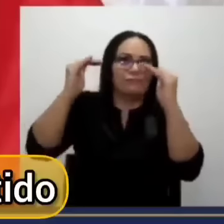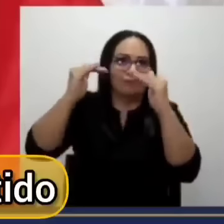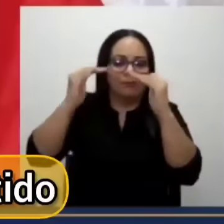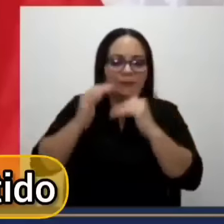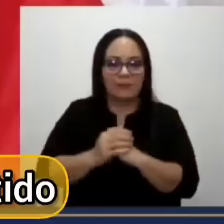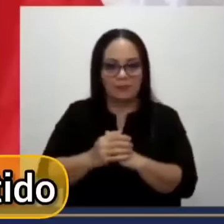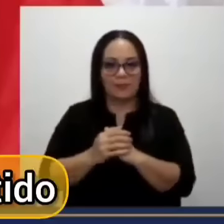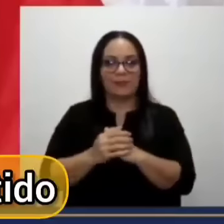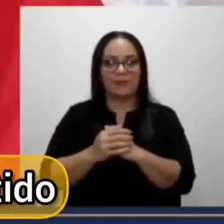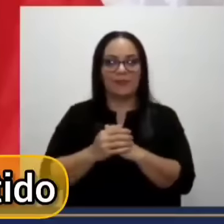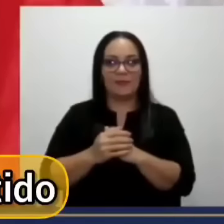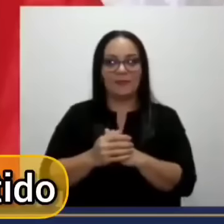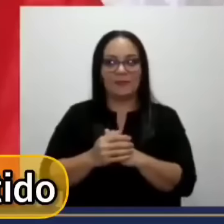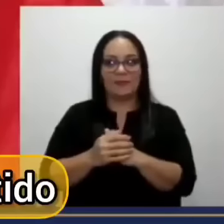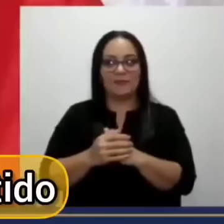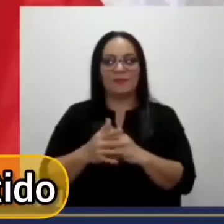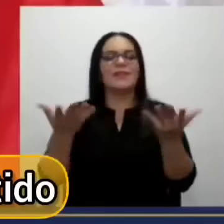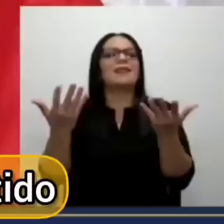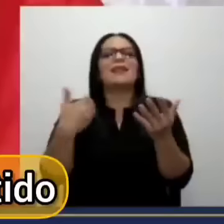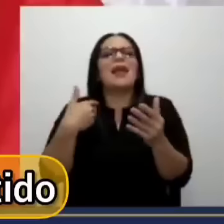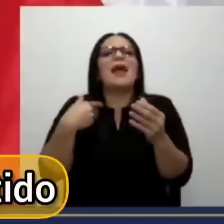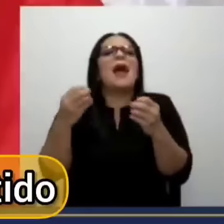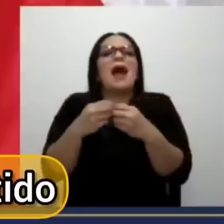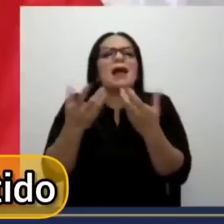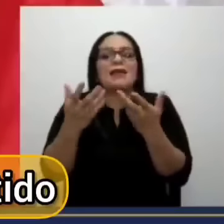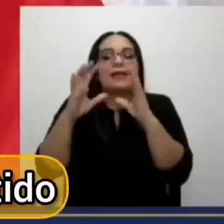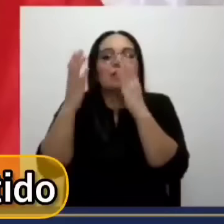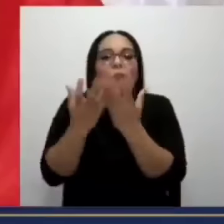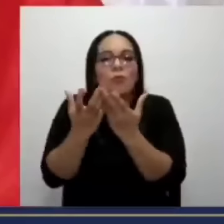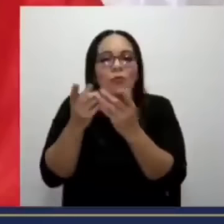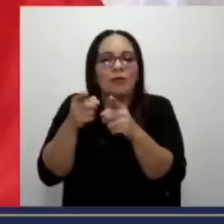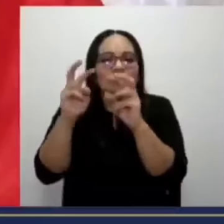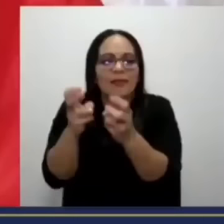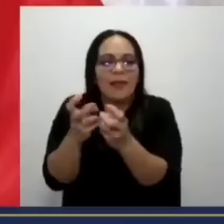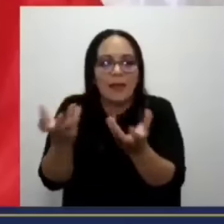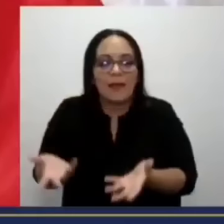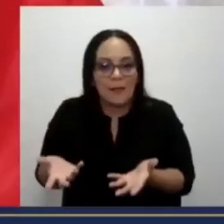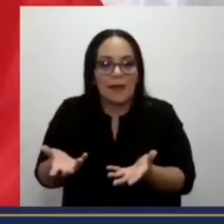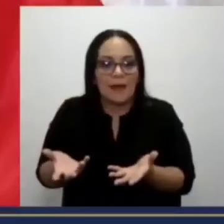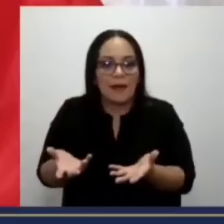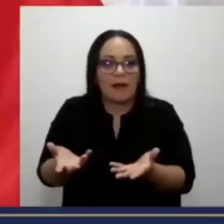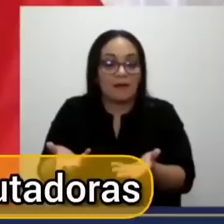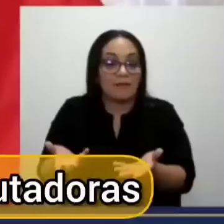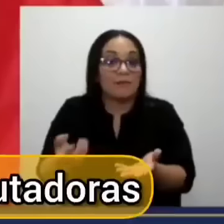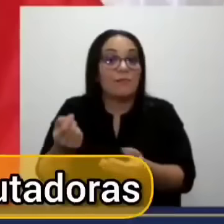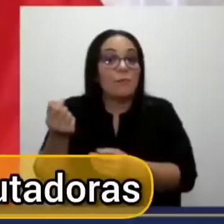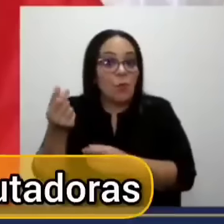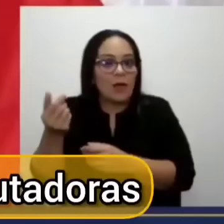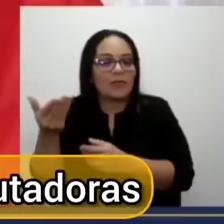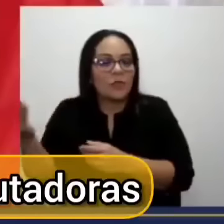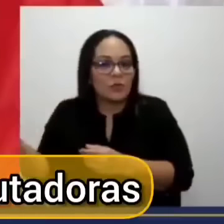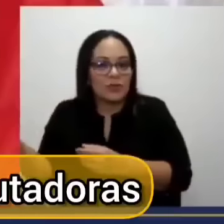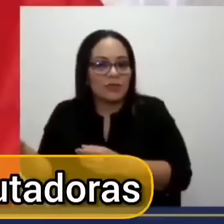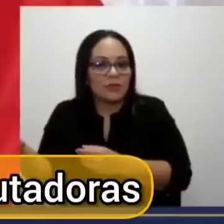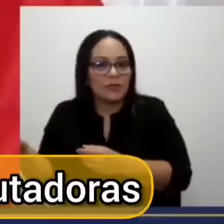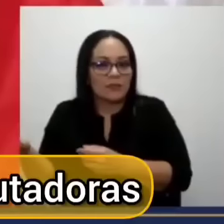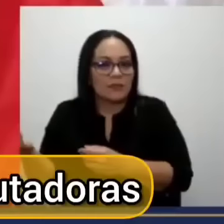más hay en el mundo en ese sentido? Pocas cosas que producir